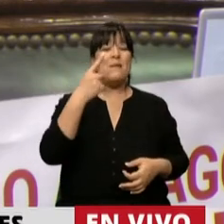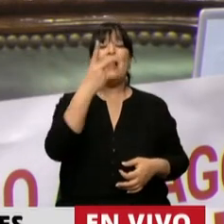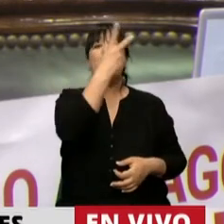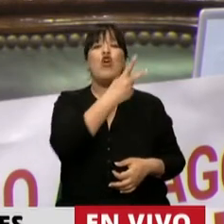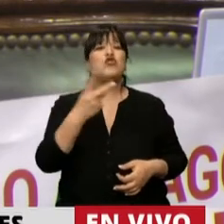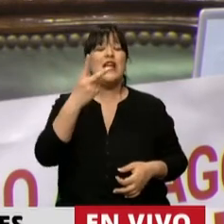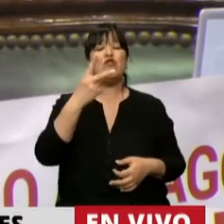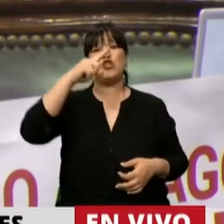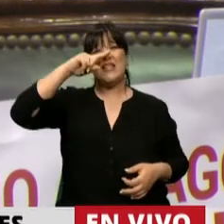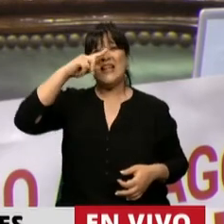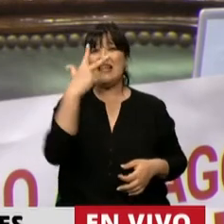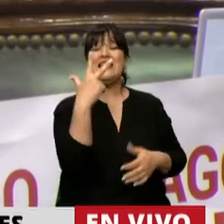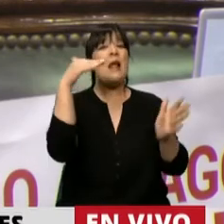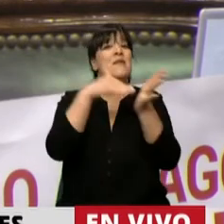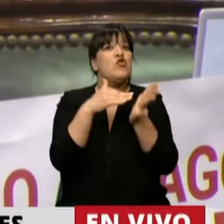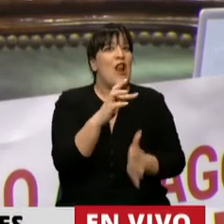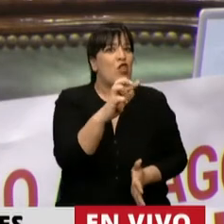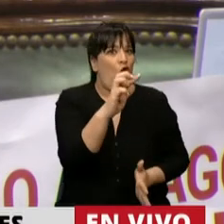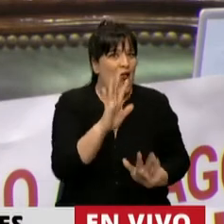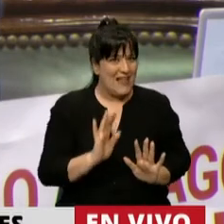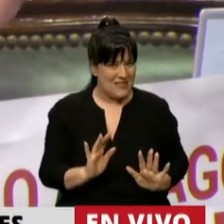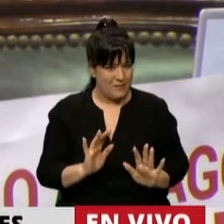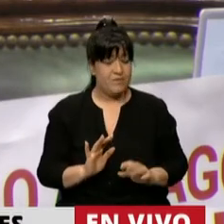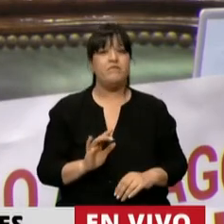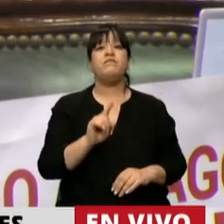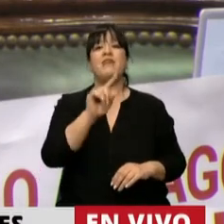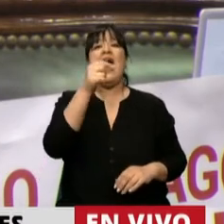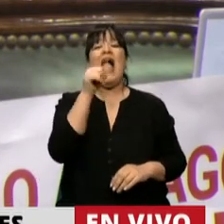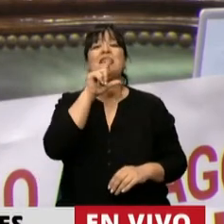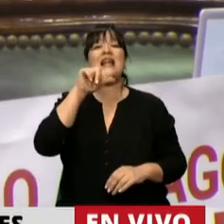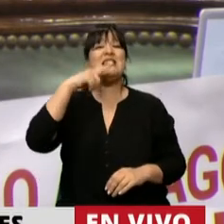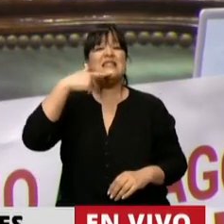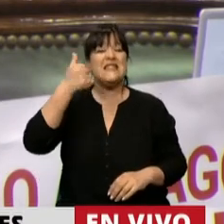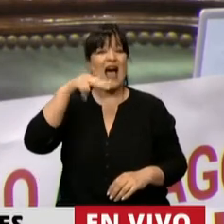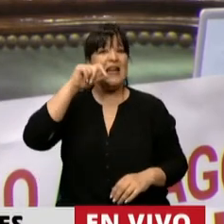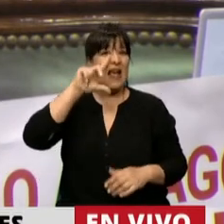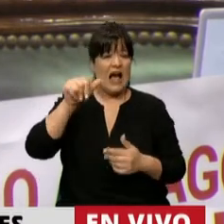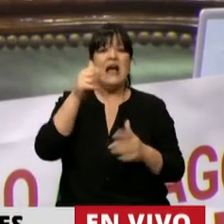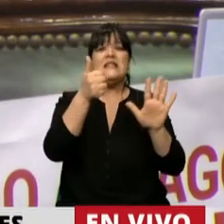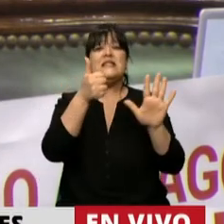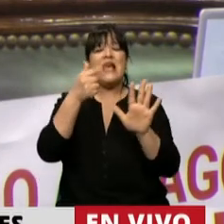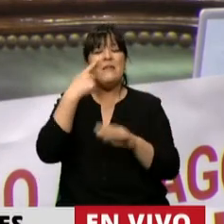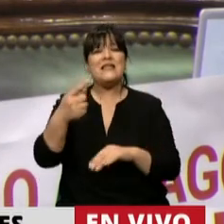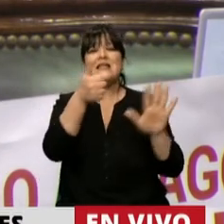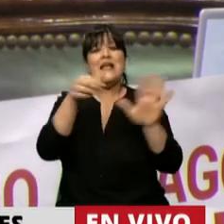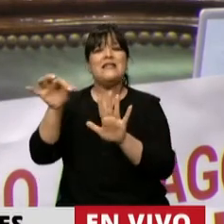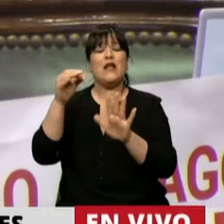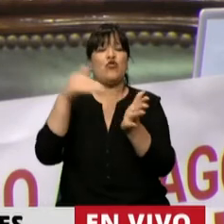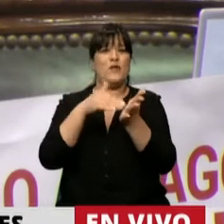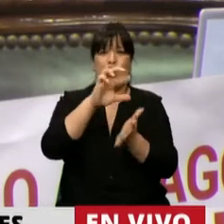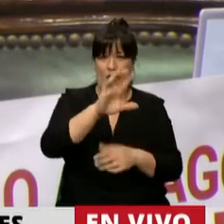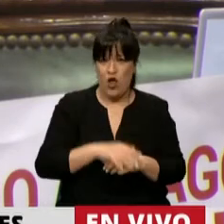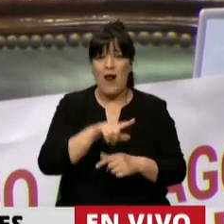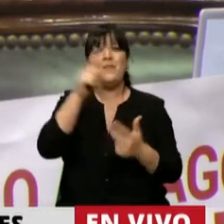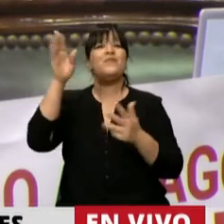.273 millones de dólares. AstraZeneca, 6.600 millones de dólares. El grupo